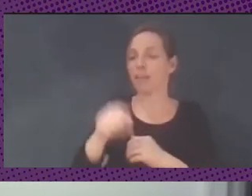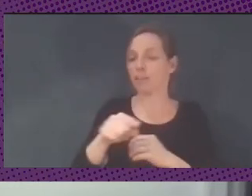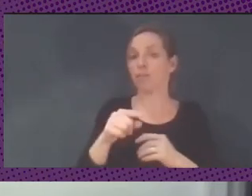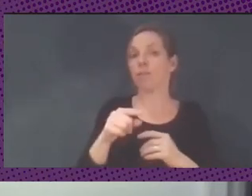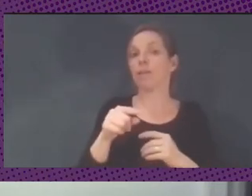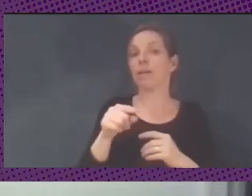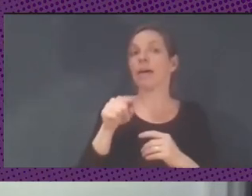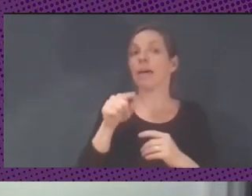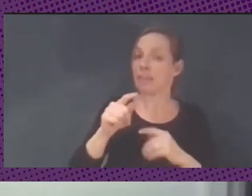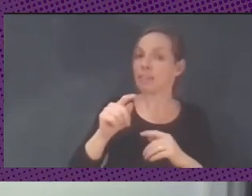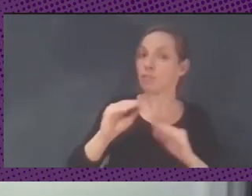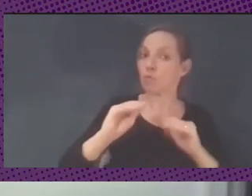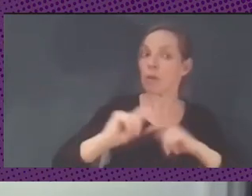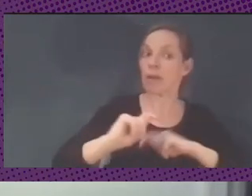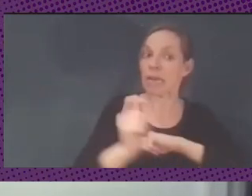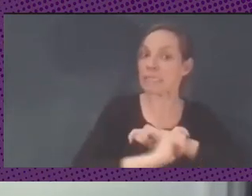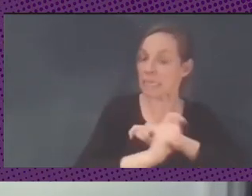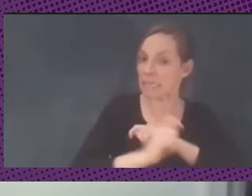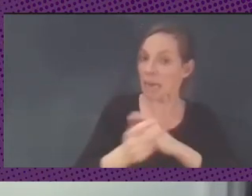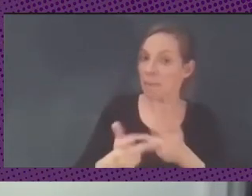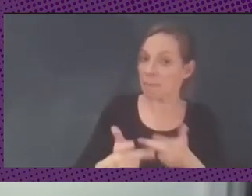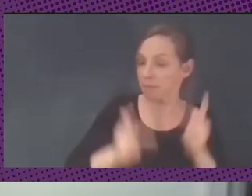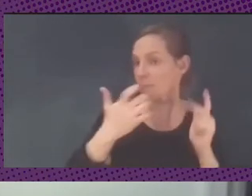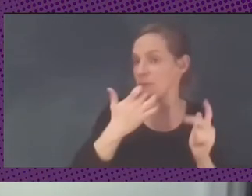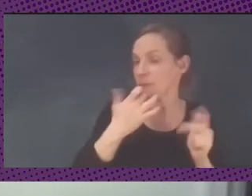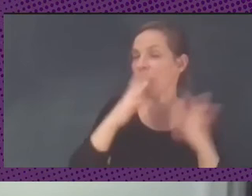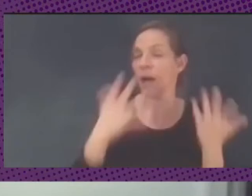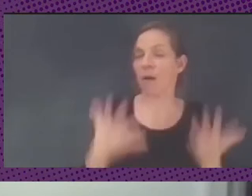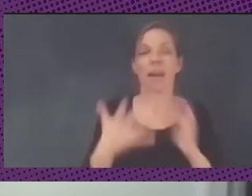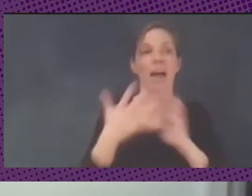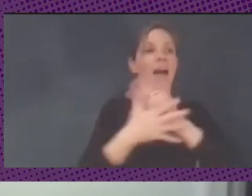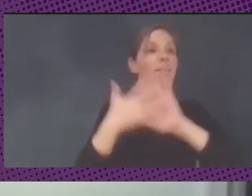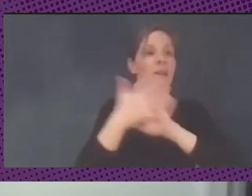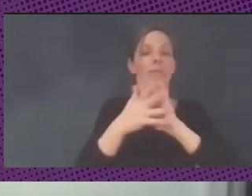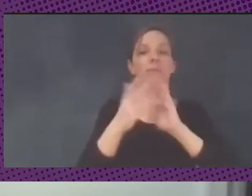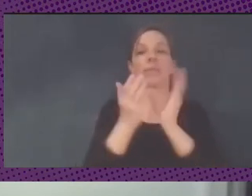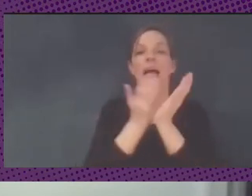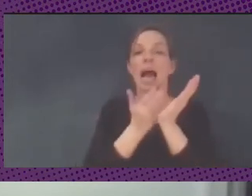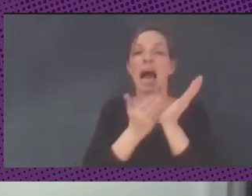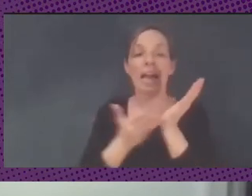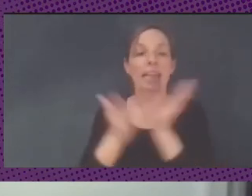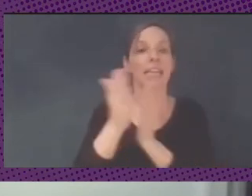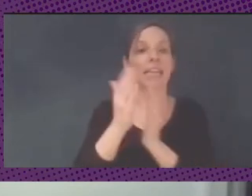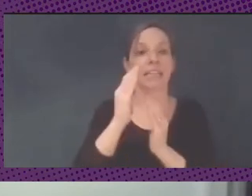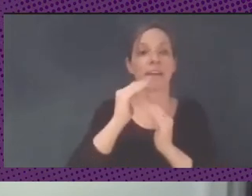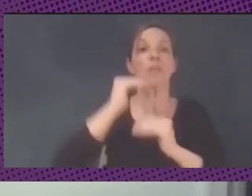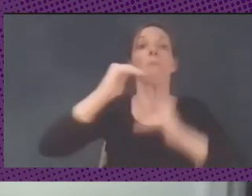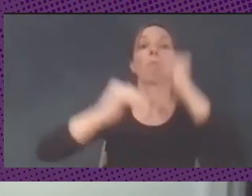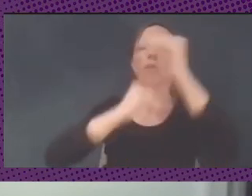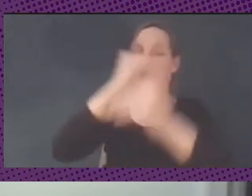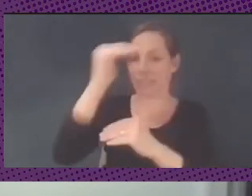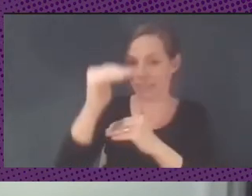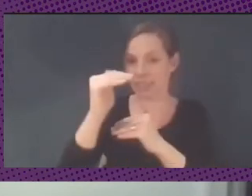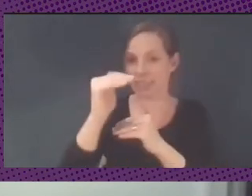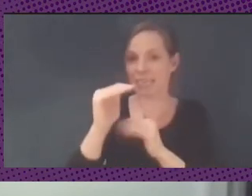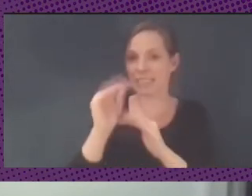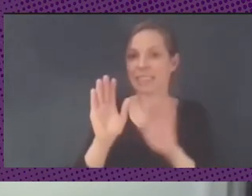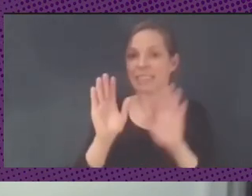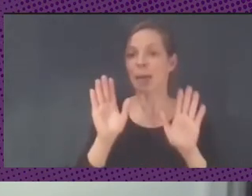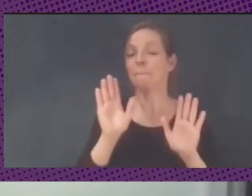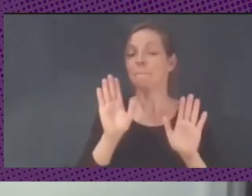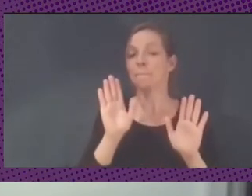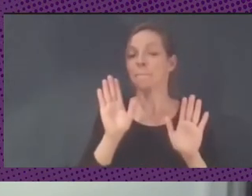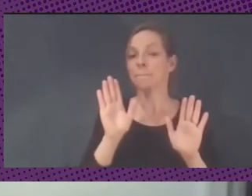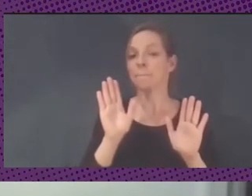Ahora estamos hablando de alternativas progresivas, alternativas, but one of the main departments of the